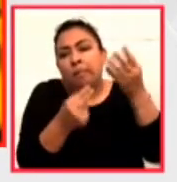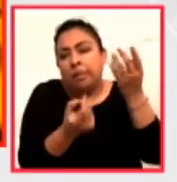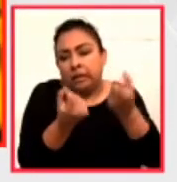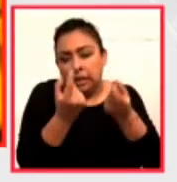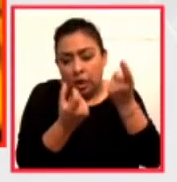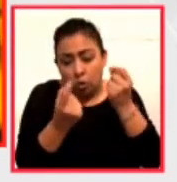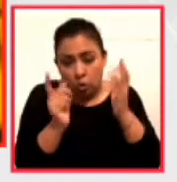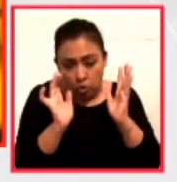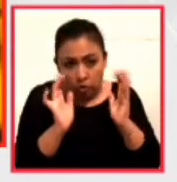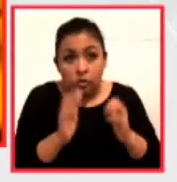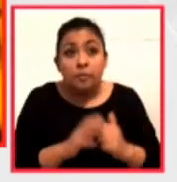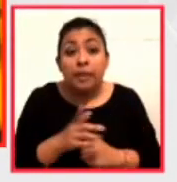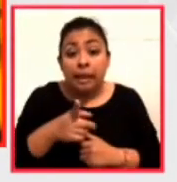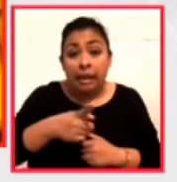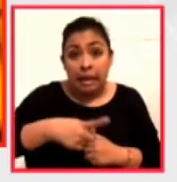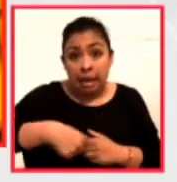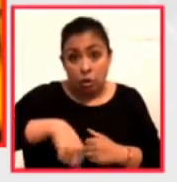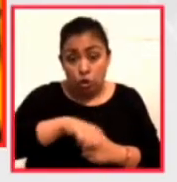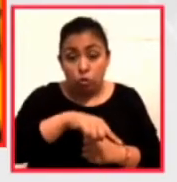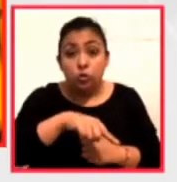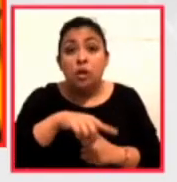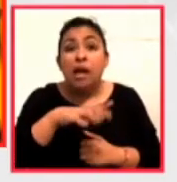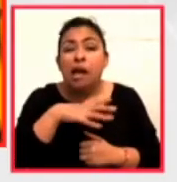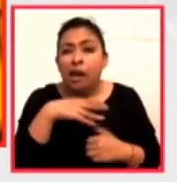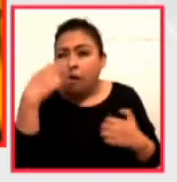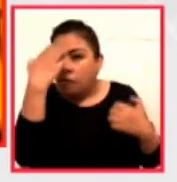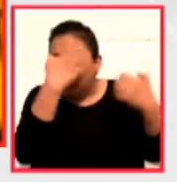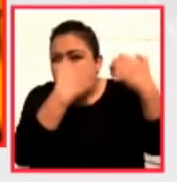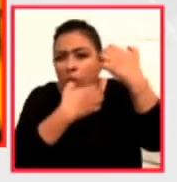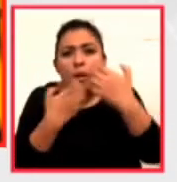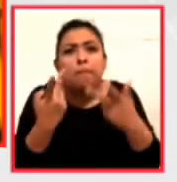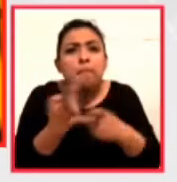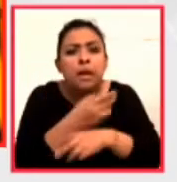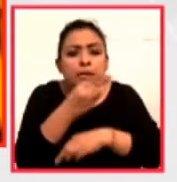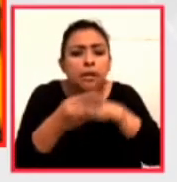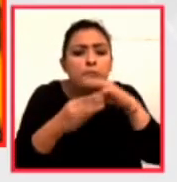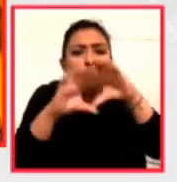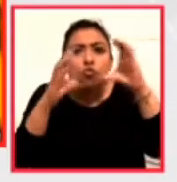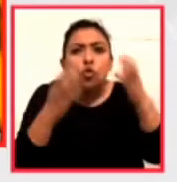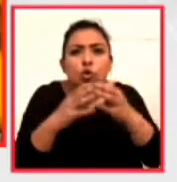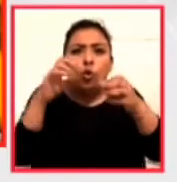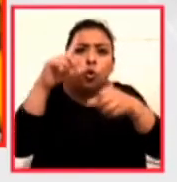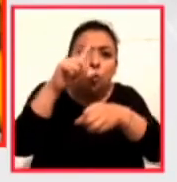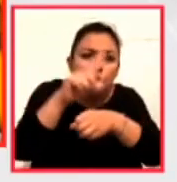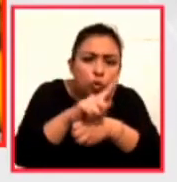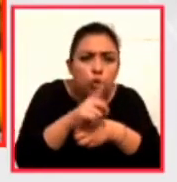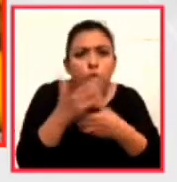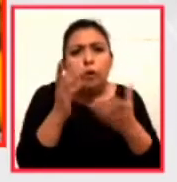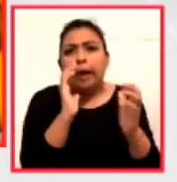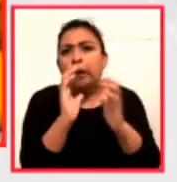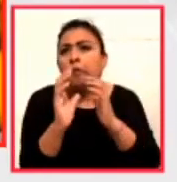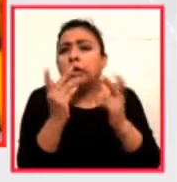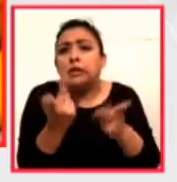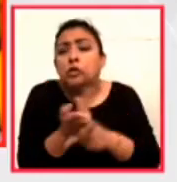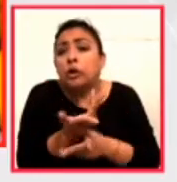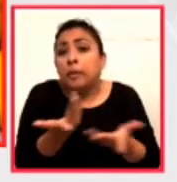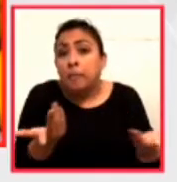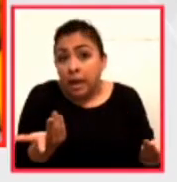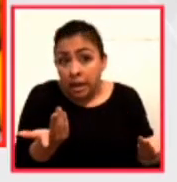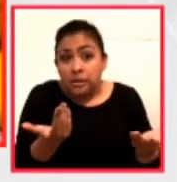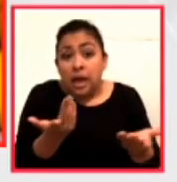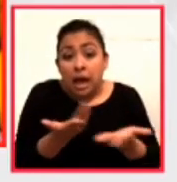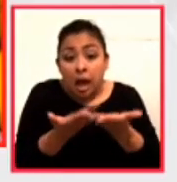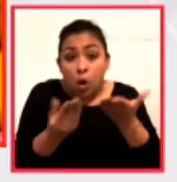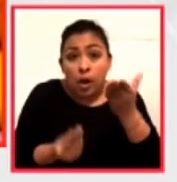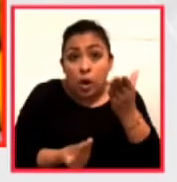y ellos estaban evaluando qué iba a ser del mundo, qué iba a ser de la cultura, qué iba ser de los medios de comunicación en ese nuevo orden